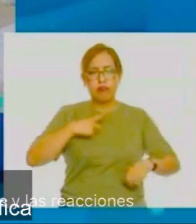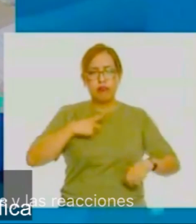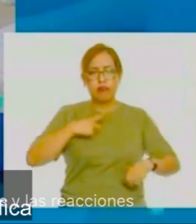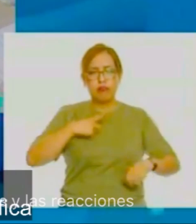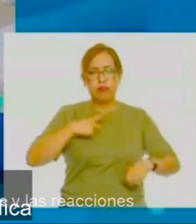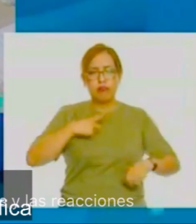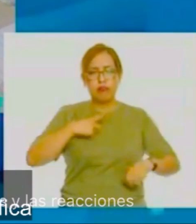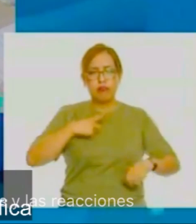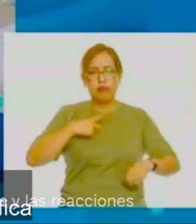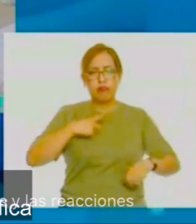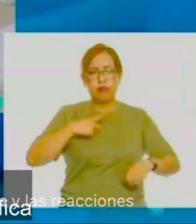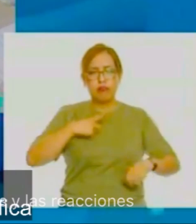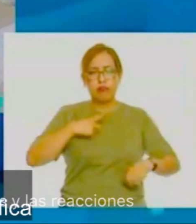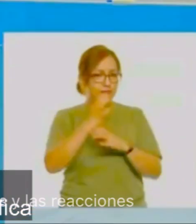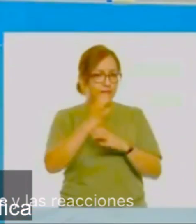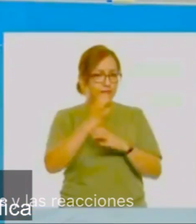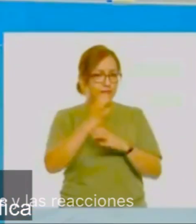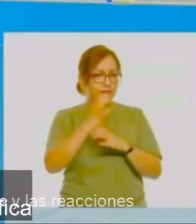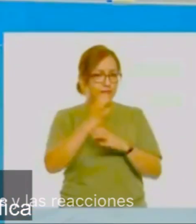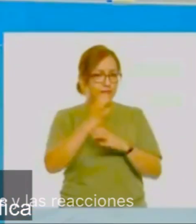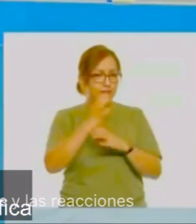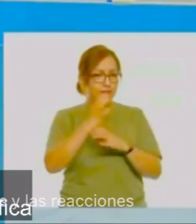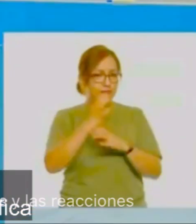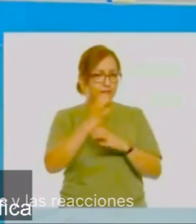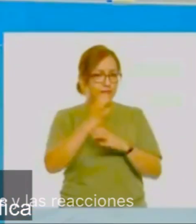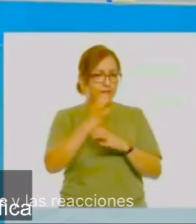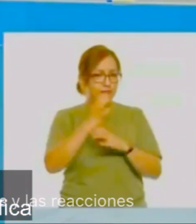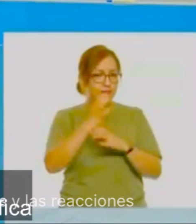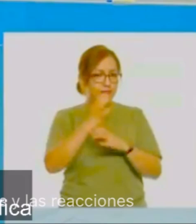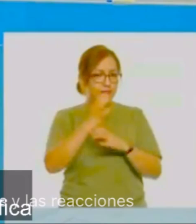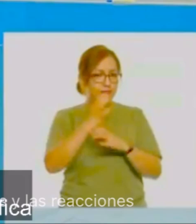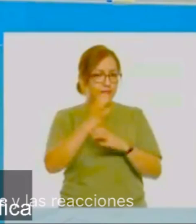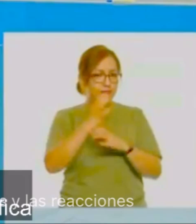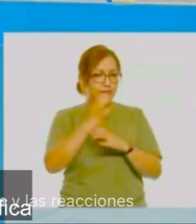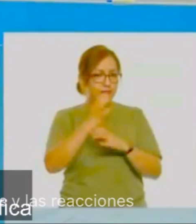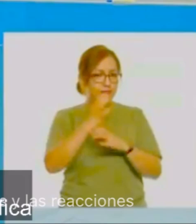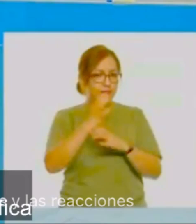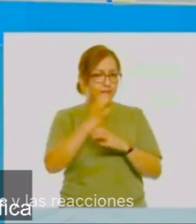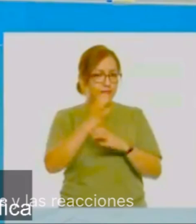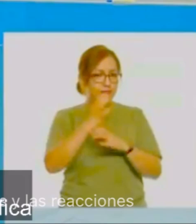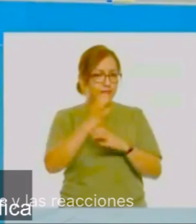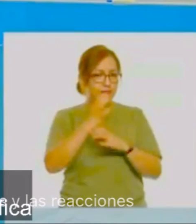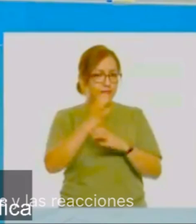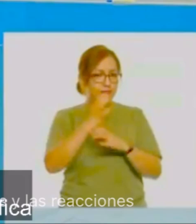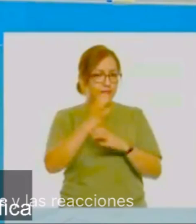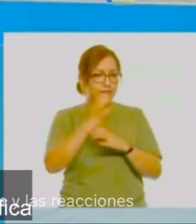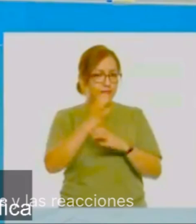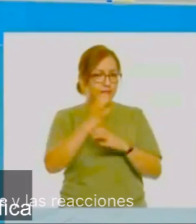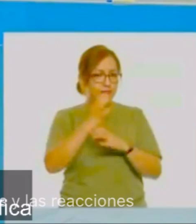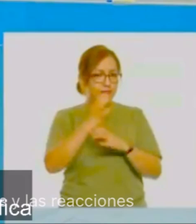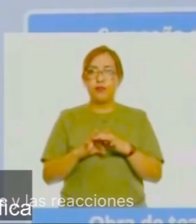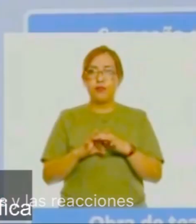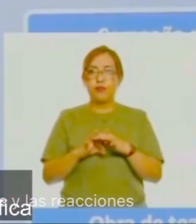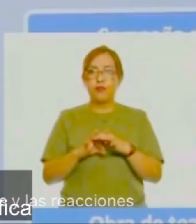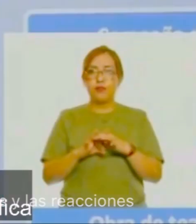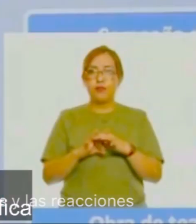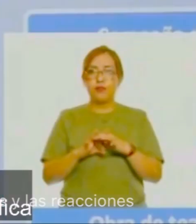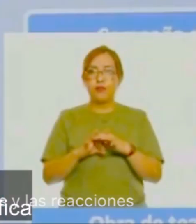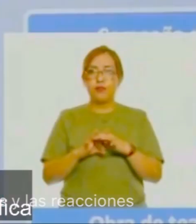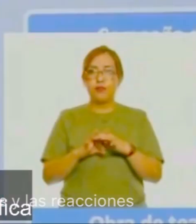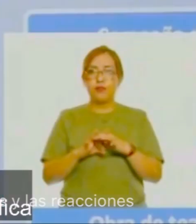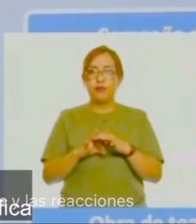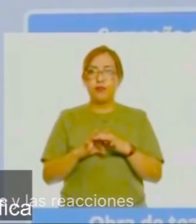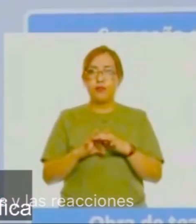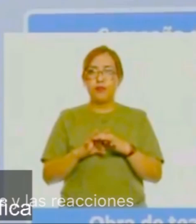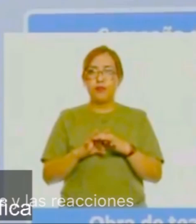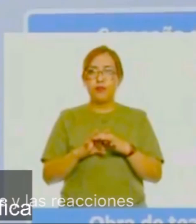reconocer acciones para mejorar la situación relevante o, si fuese el caso, mitigar y prevenir el problema, relacionar contexto local